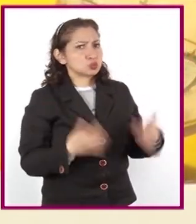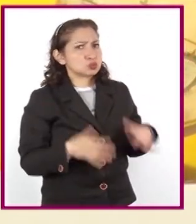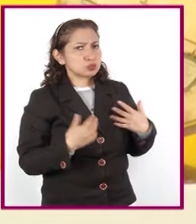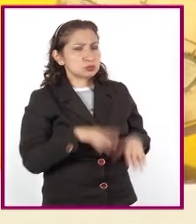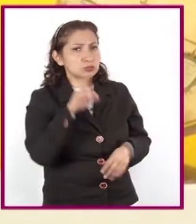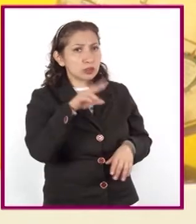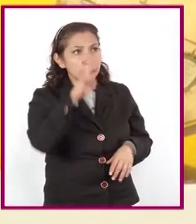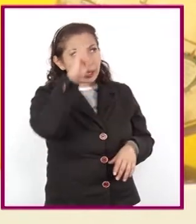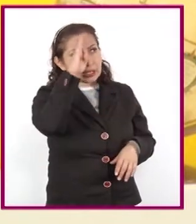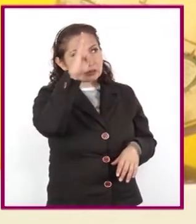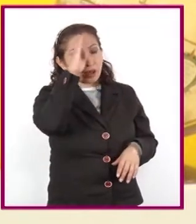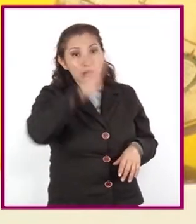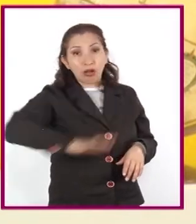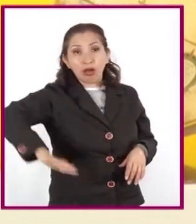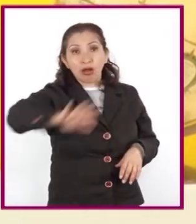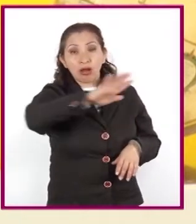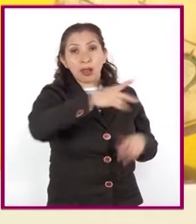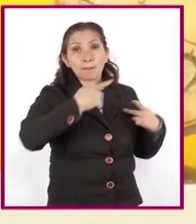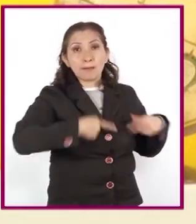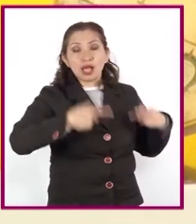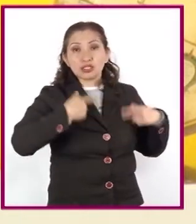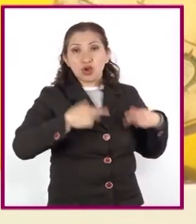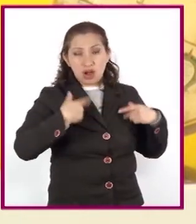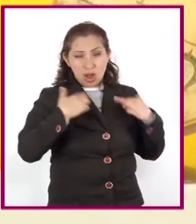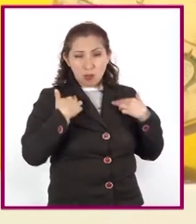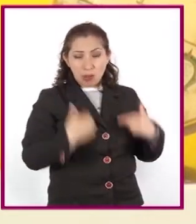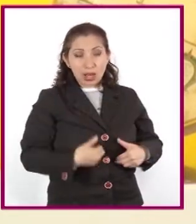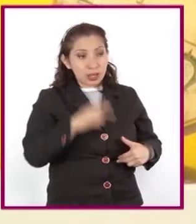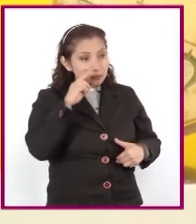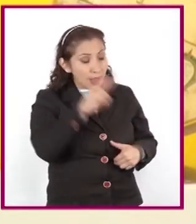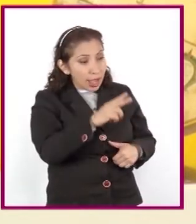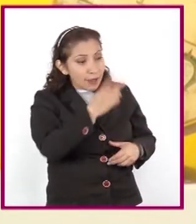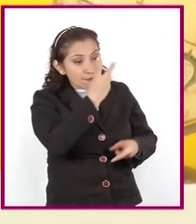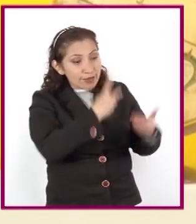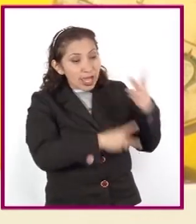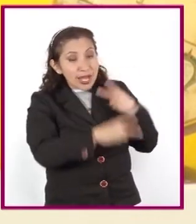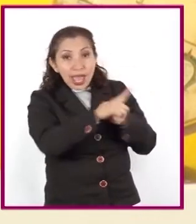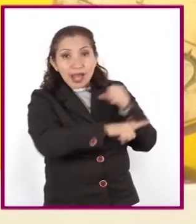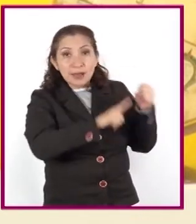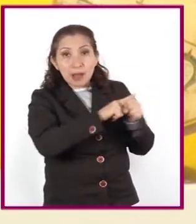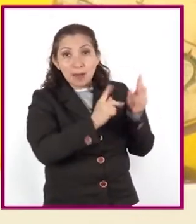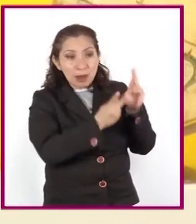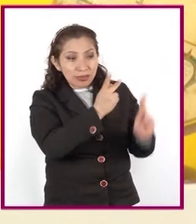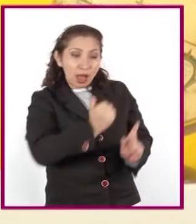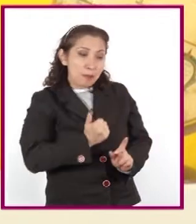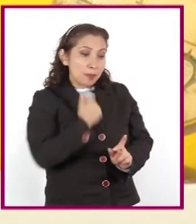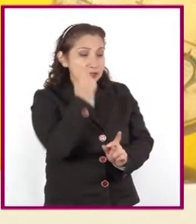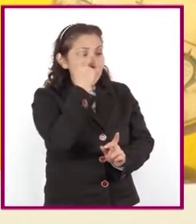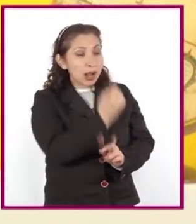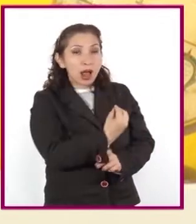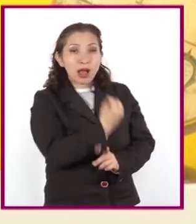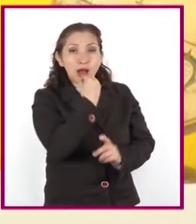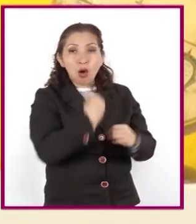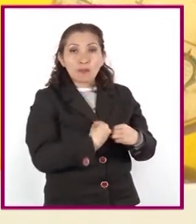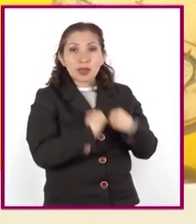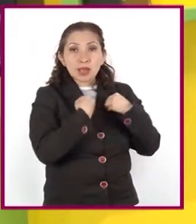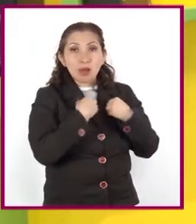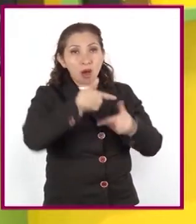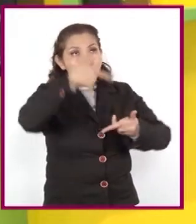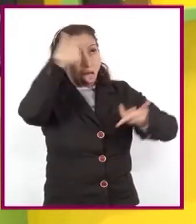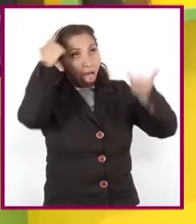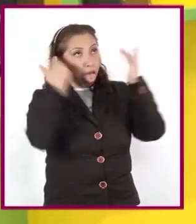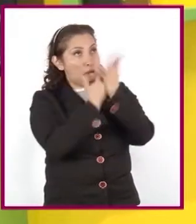Y pensar que la sociedad aprovecha los recursos provenientes de los animales y plantas de manera irracional.